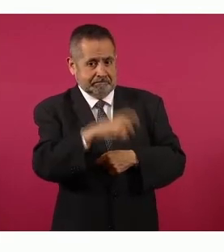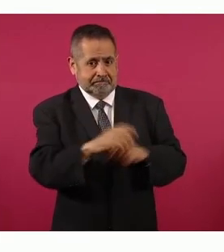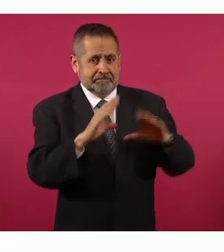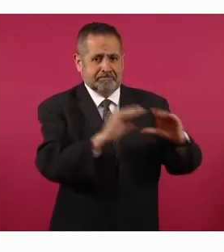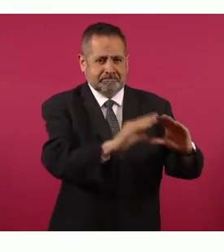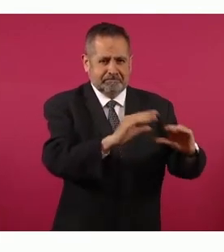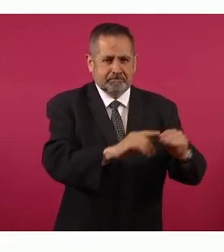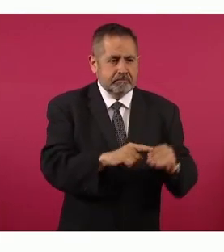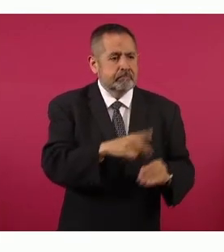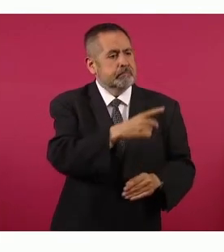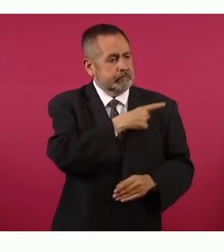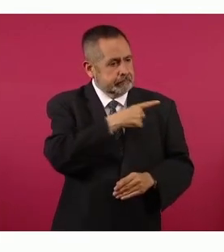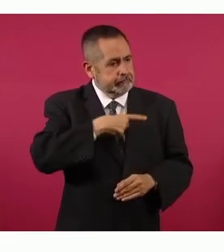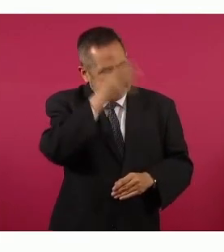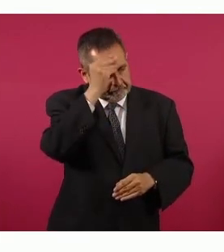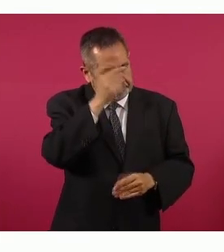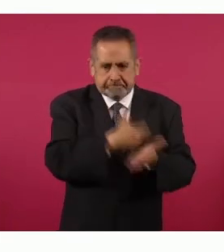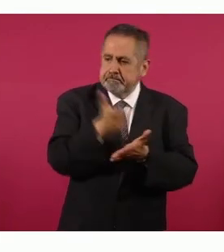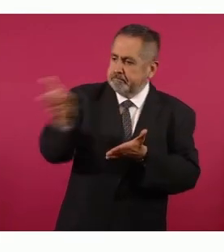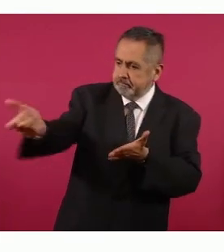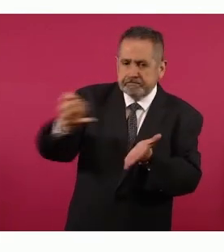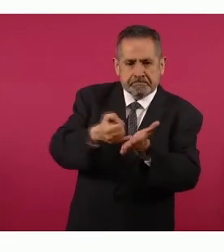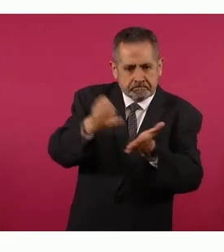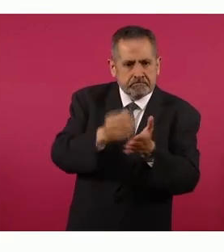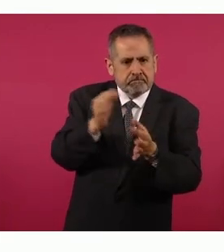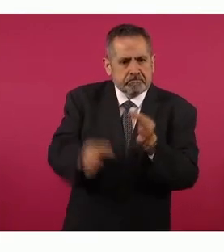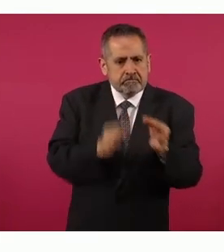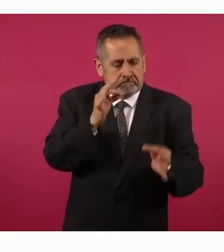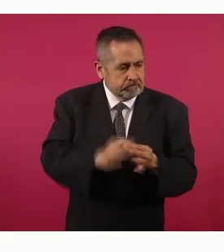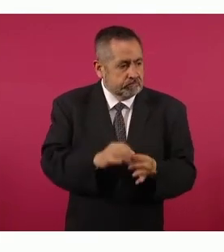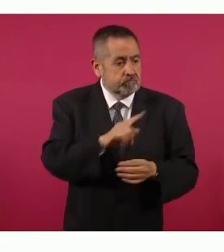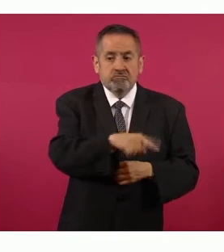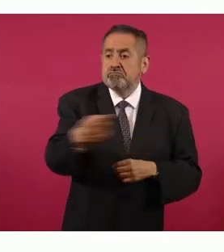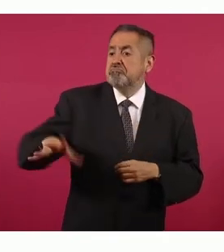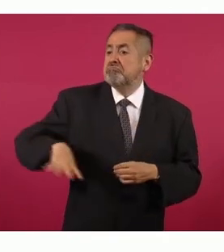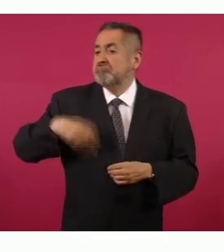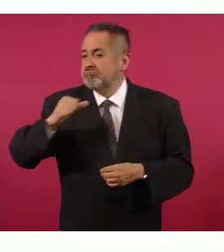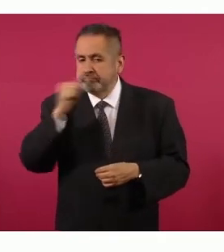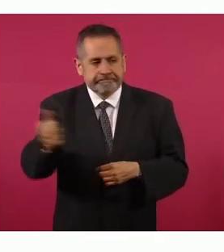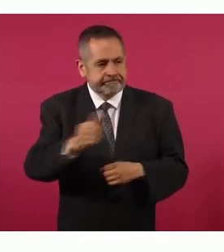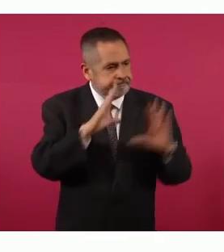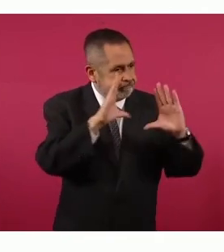que no vada a impuestos y que no exploten al pobre.